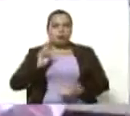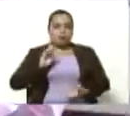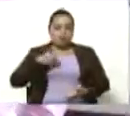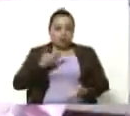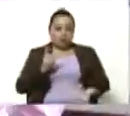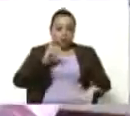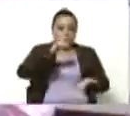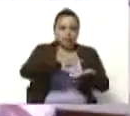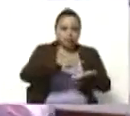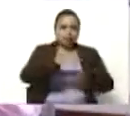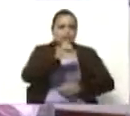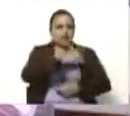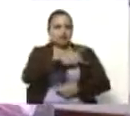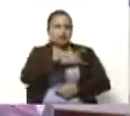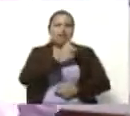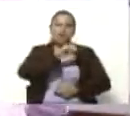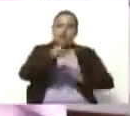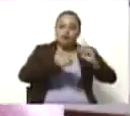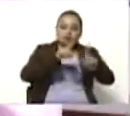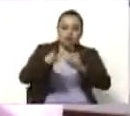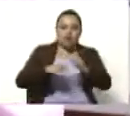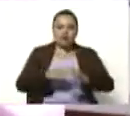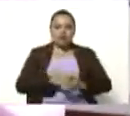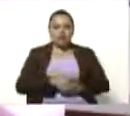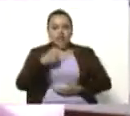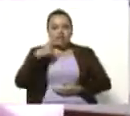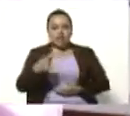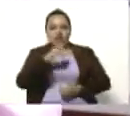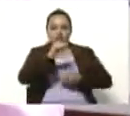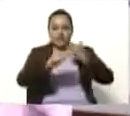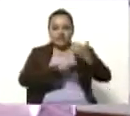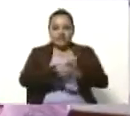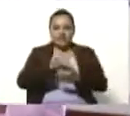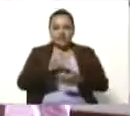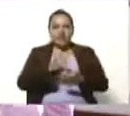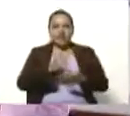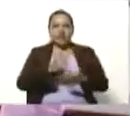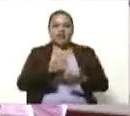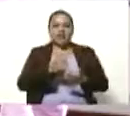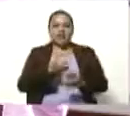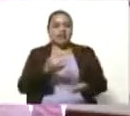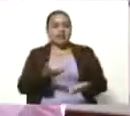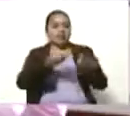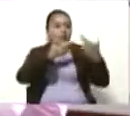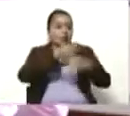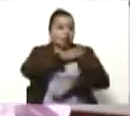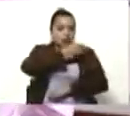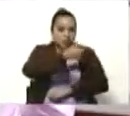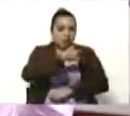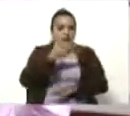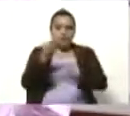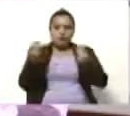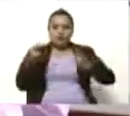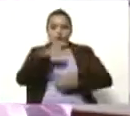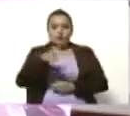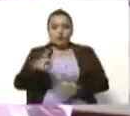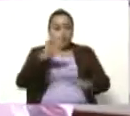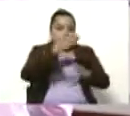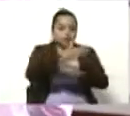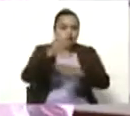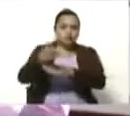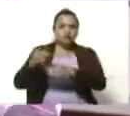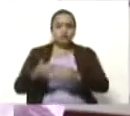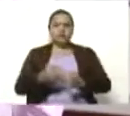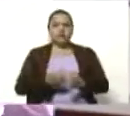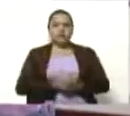universidad y preguntar, así nos comentaba nuestra vicerrectora, que ha habido mucha gente que ya se ha ido acercando, y que, bueno, que